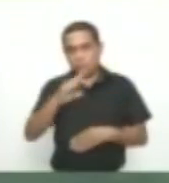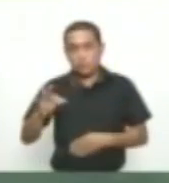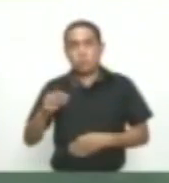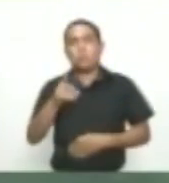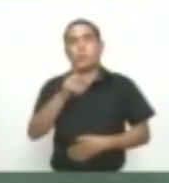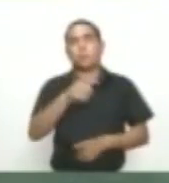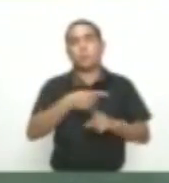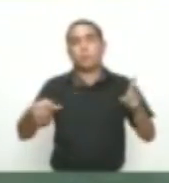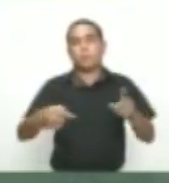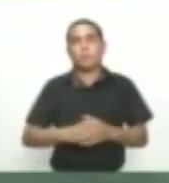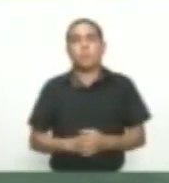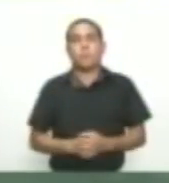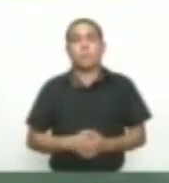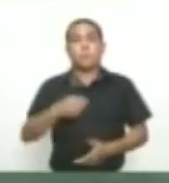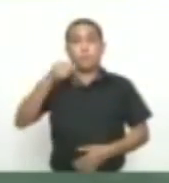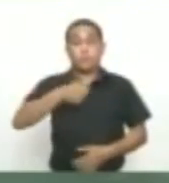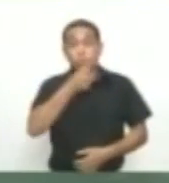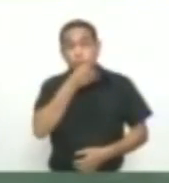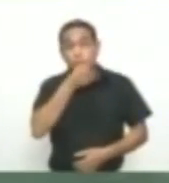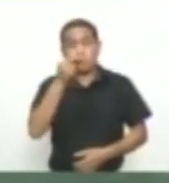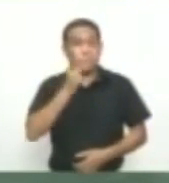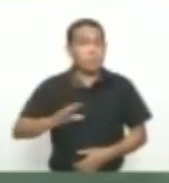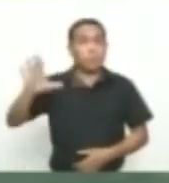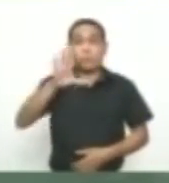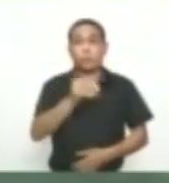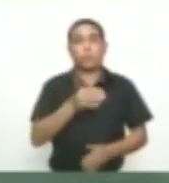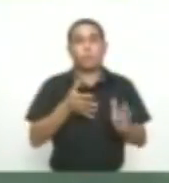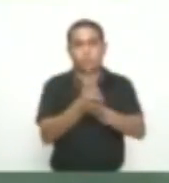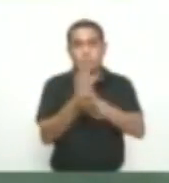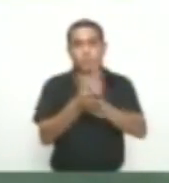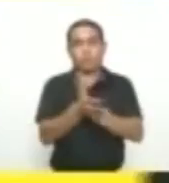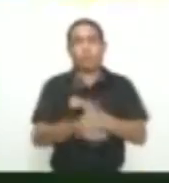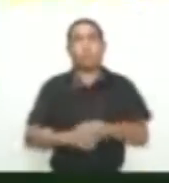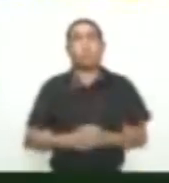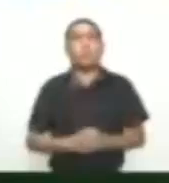información nacional aquí en las noticias y estos son los titulares